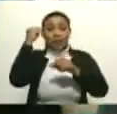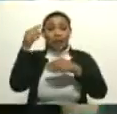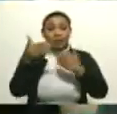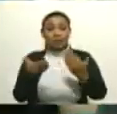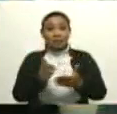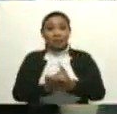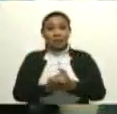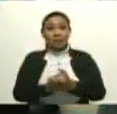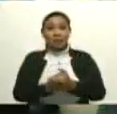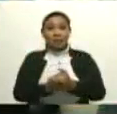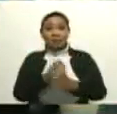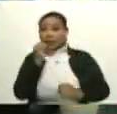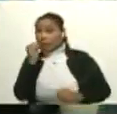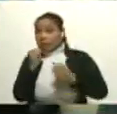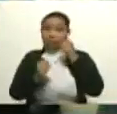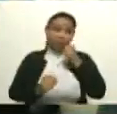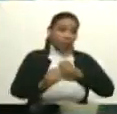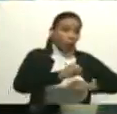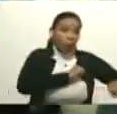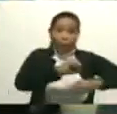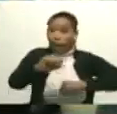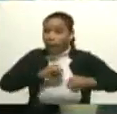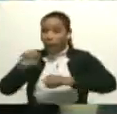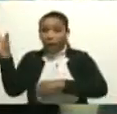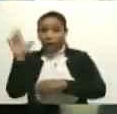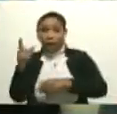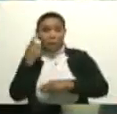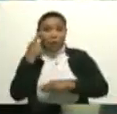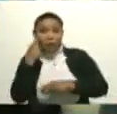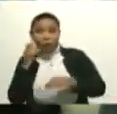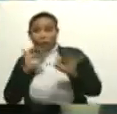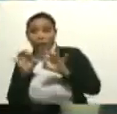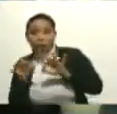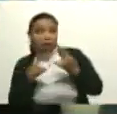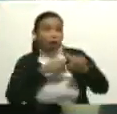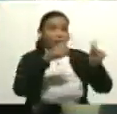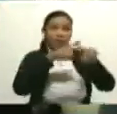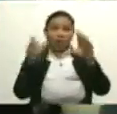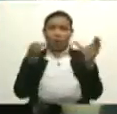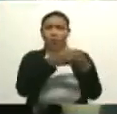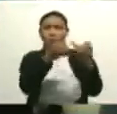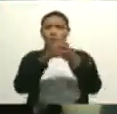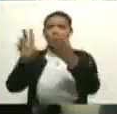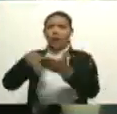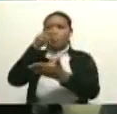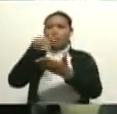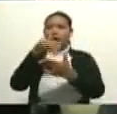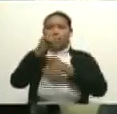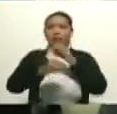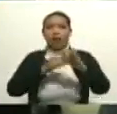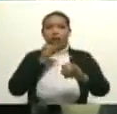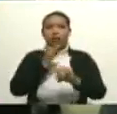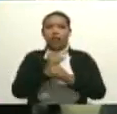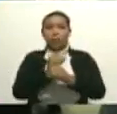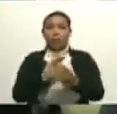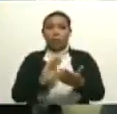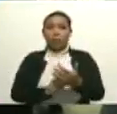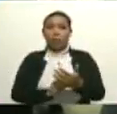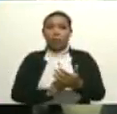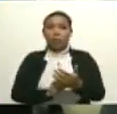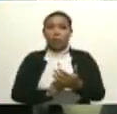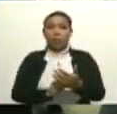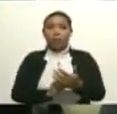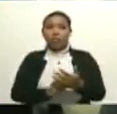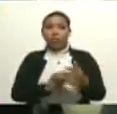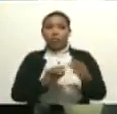carreras por toda Caracas viendo espectáculos de distintas agrupaciones nacionales e internacionales que han puesto en